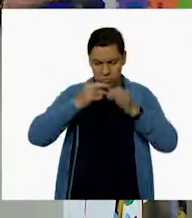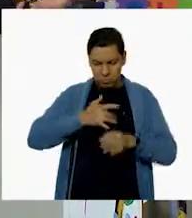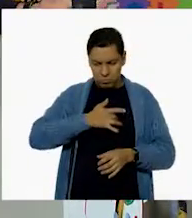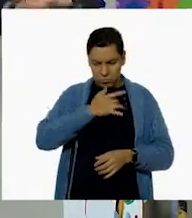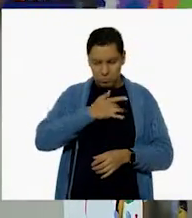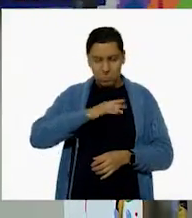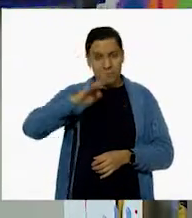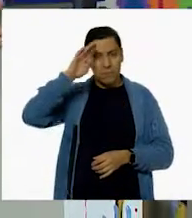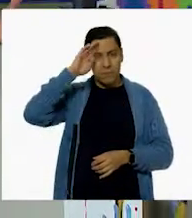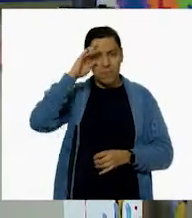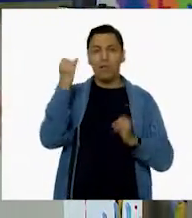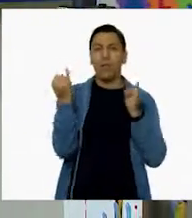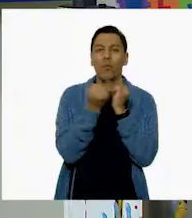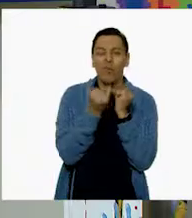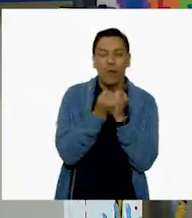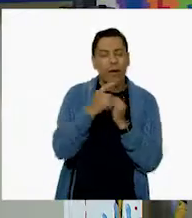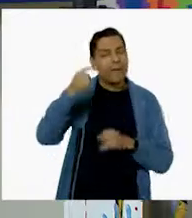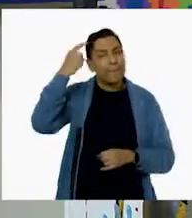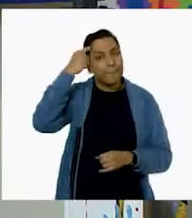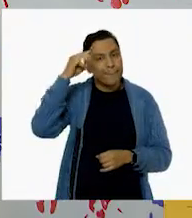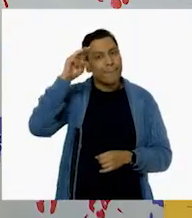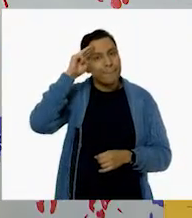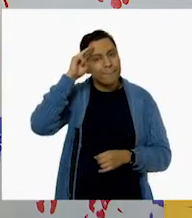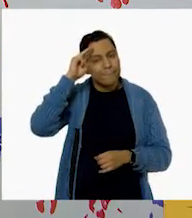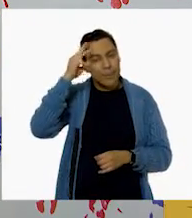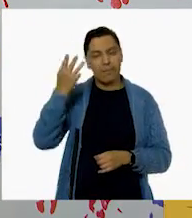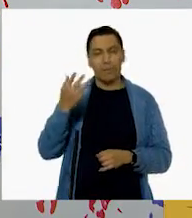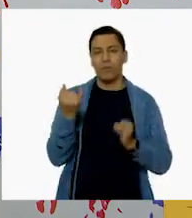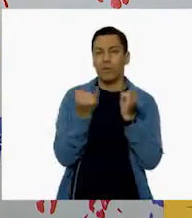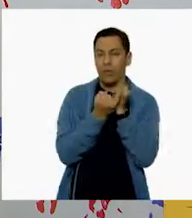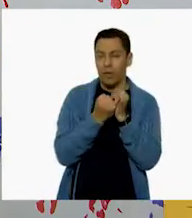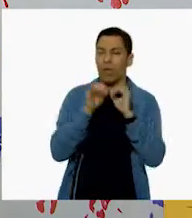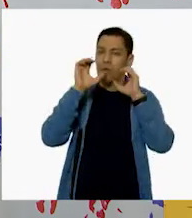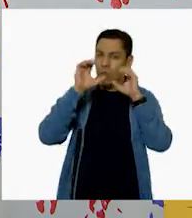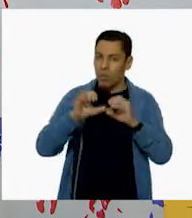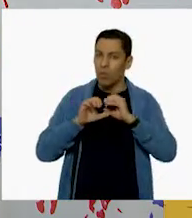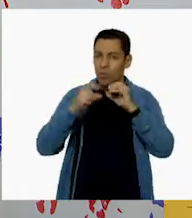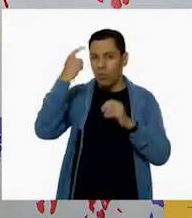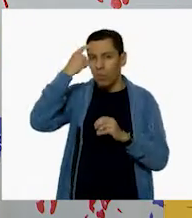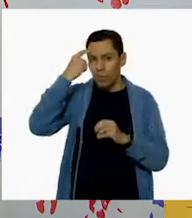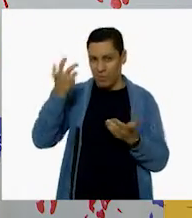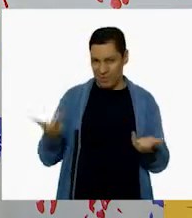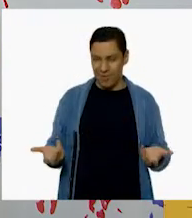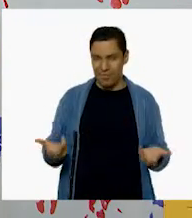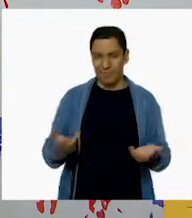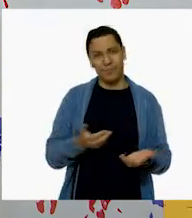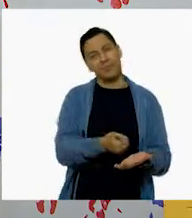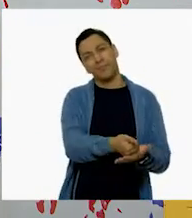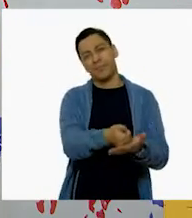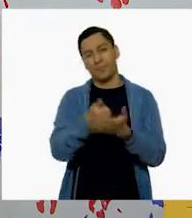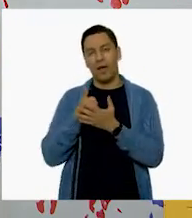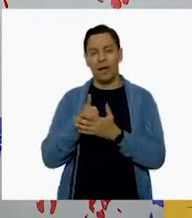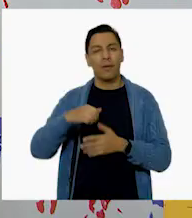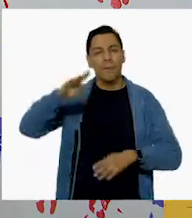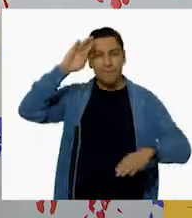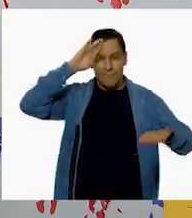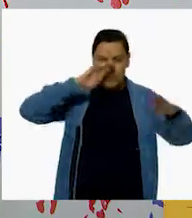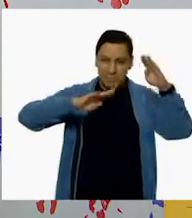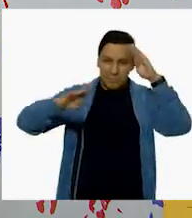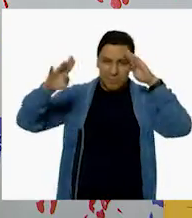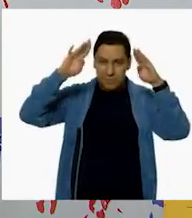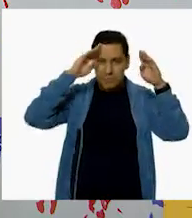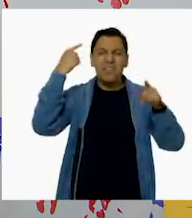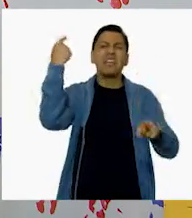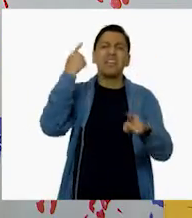nos ponemos a bailar y nos ponemos alegres. Sí, así es, Pepe. Y ahora me gustaría que me ayuden a pensar en